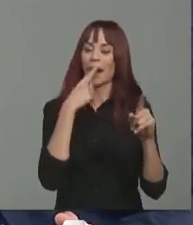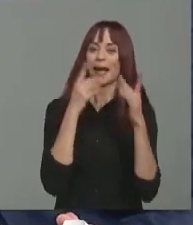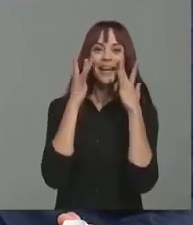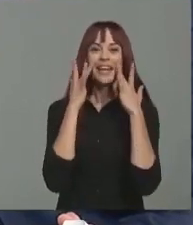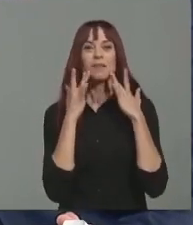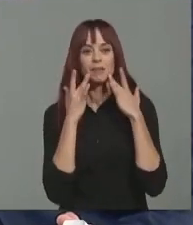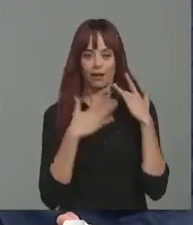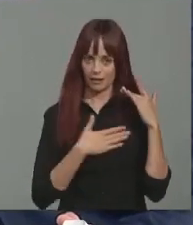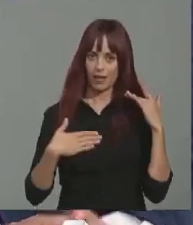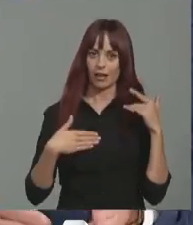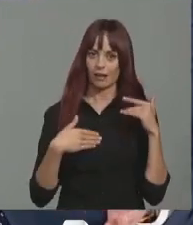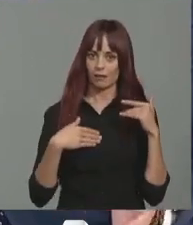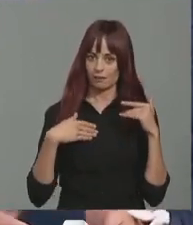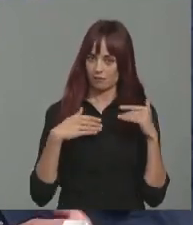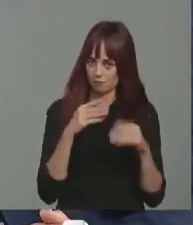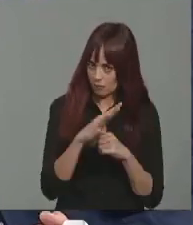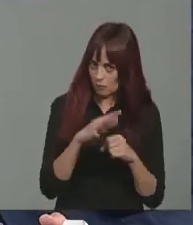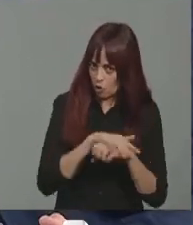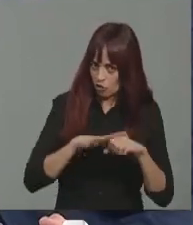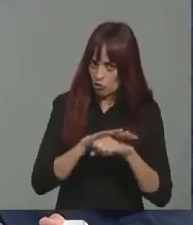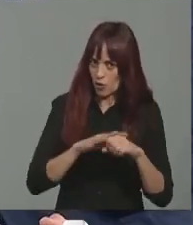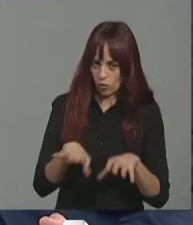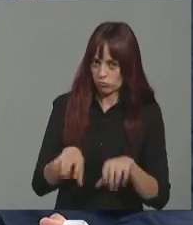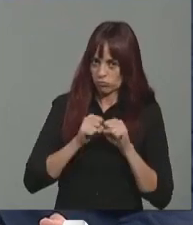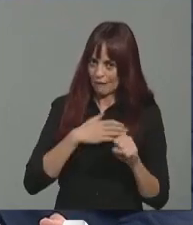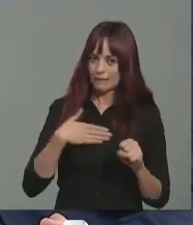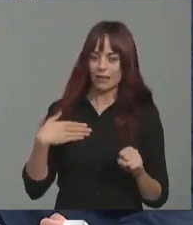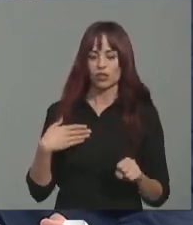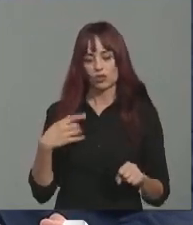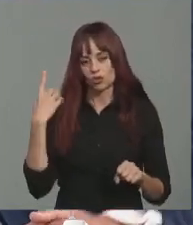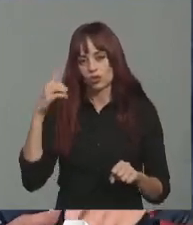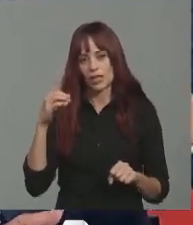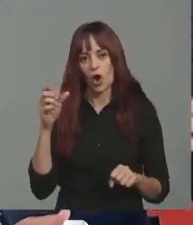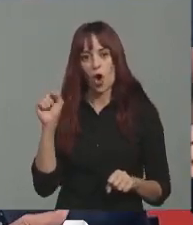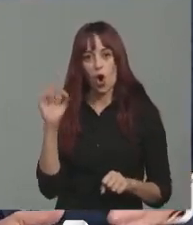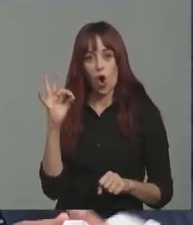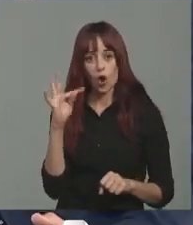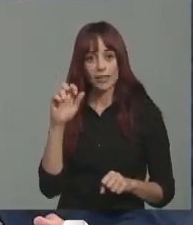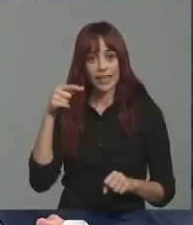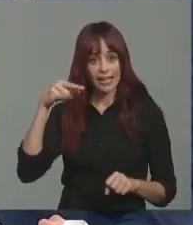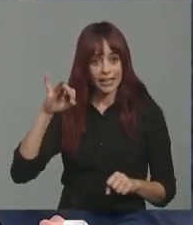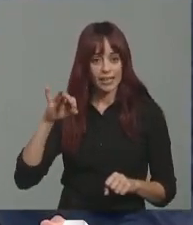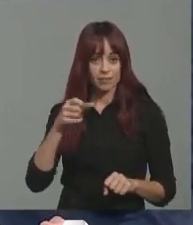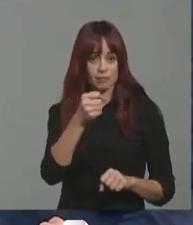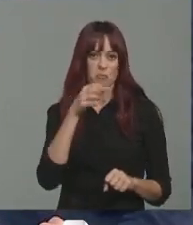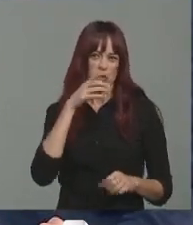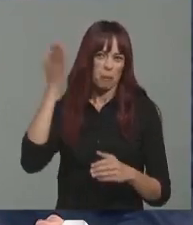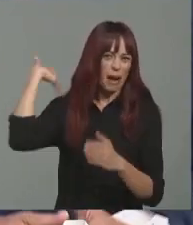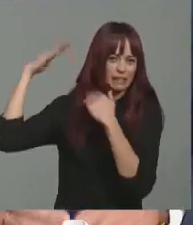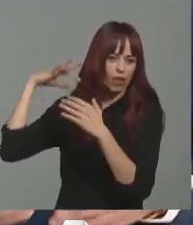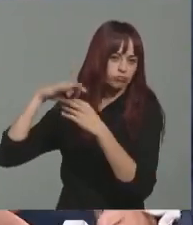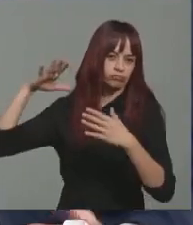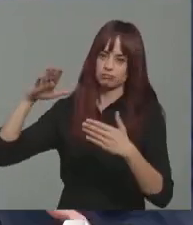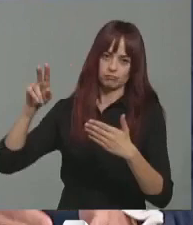firme en las próximas. Y como bien dice, yo estoy de acuerdo con usted en que se desharán de la figura de Otegi y por las connotaciones que tiene del pasado, e